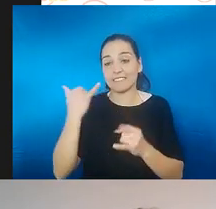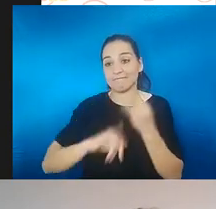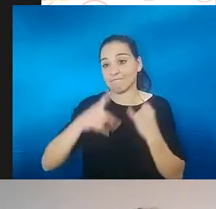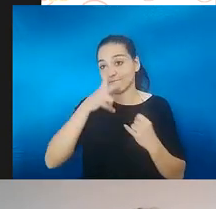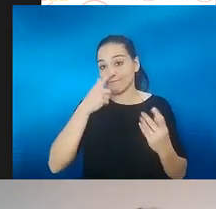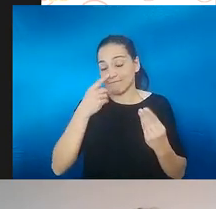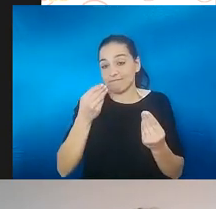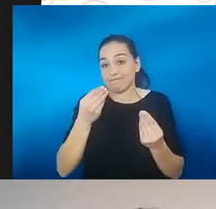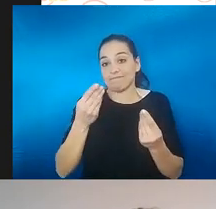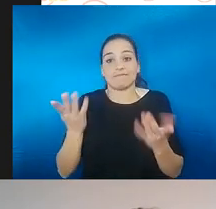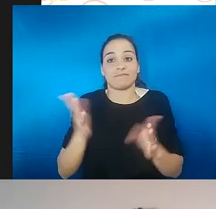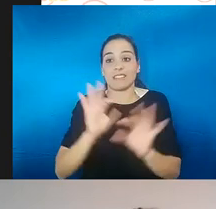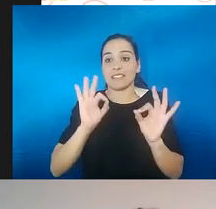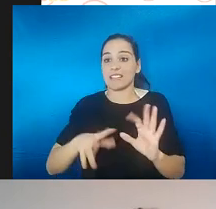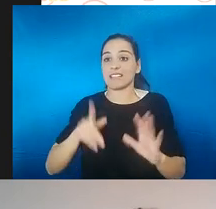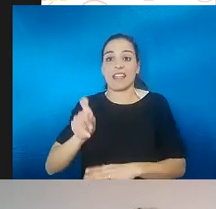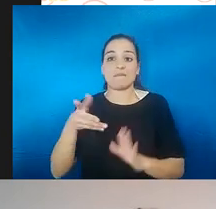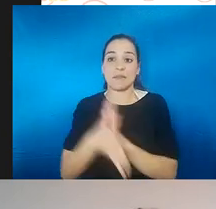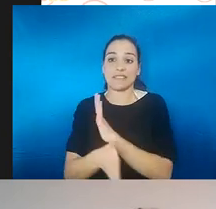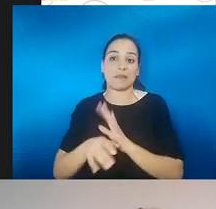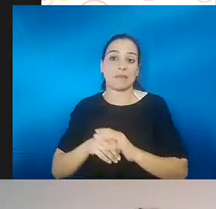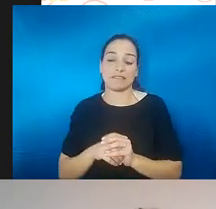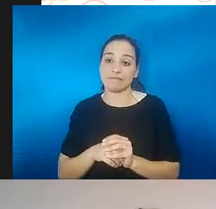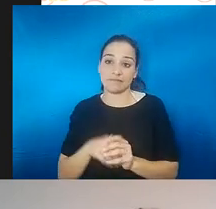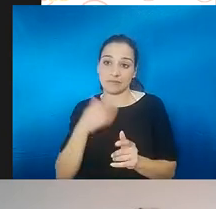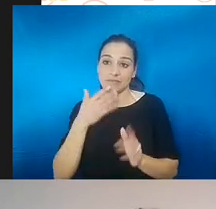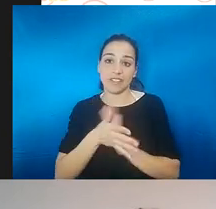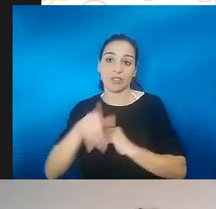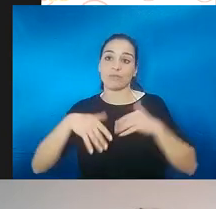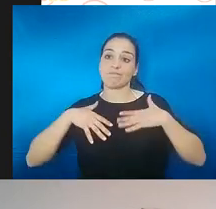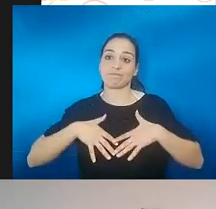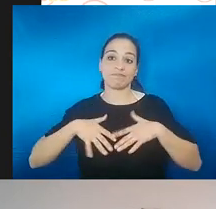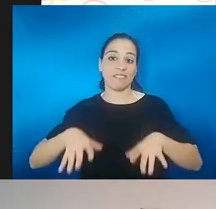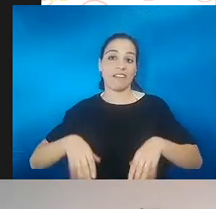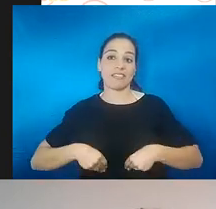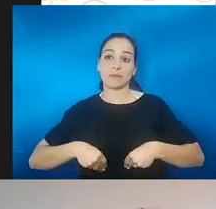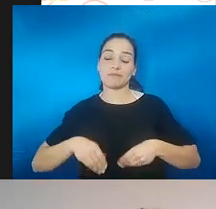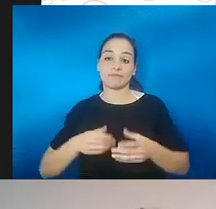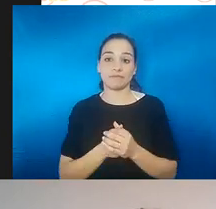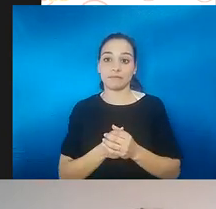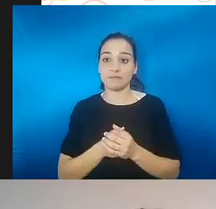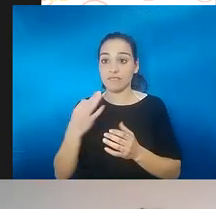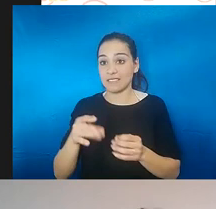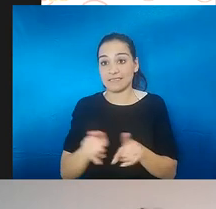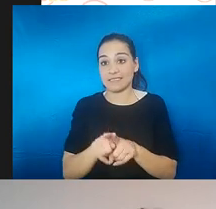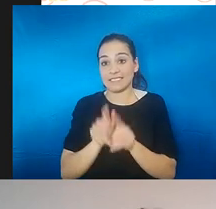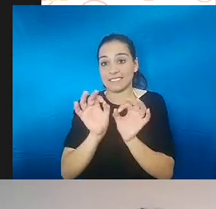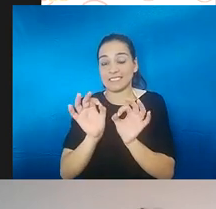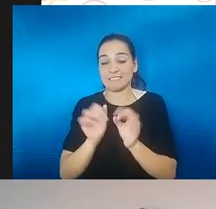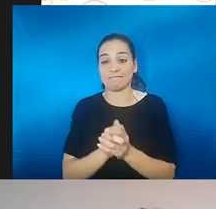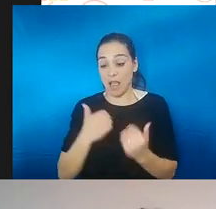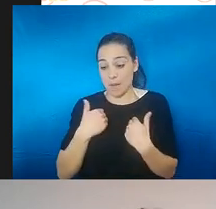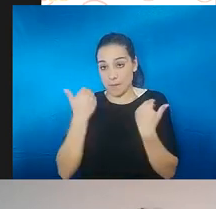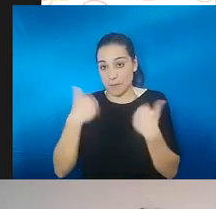Lo mío me lo pintaron como para siempre. Asúmelo, ¿no? Es como si se te ha muerto un familiar, pum, asúmelo ya. Y eso